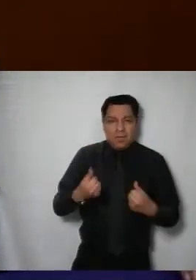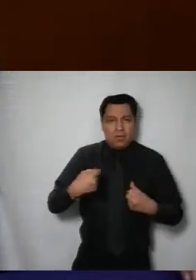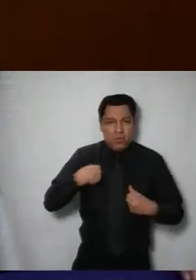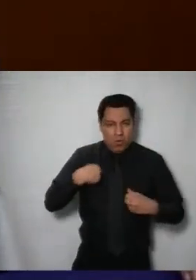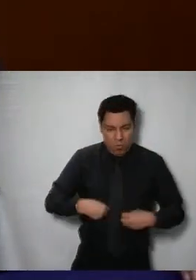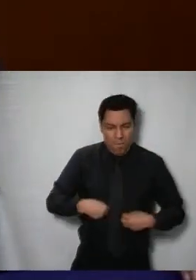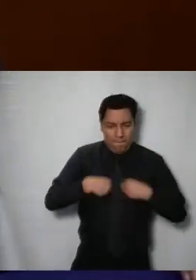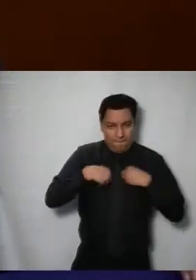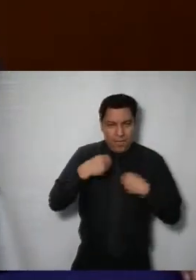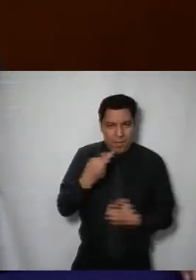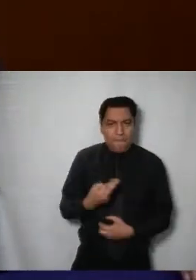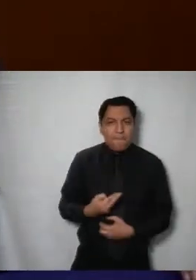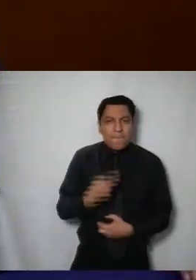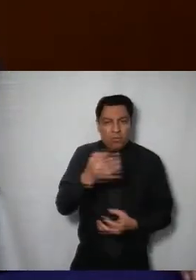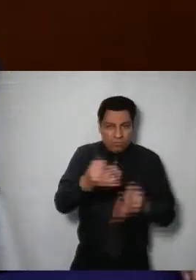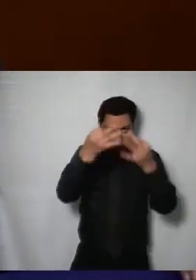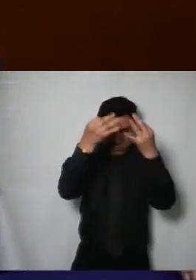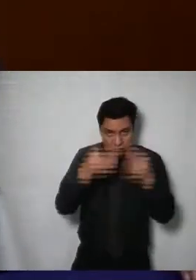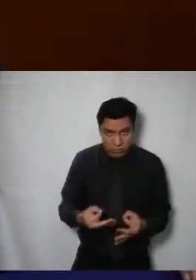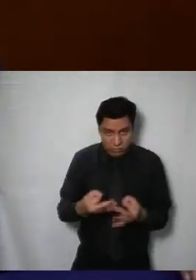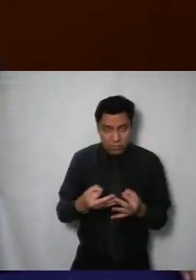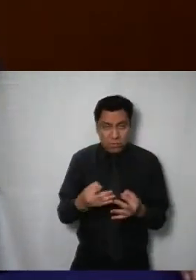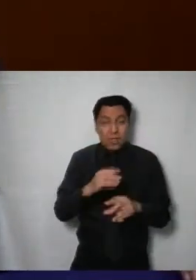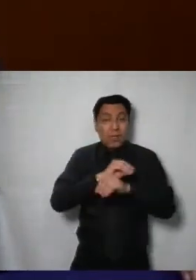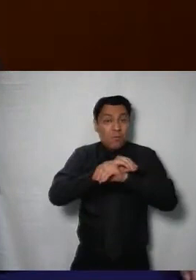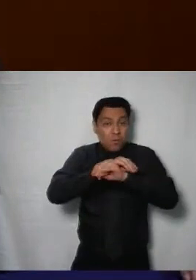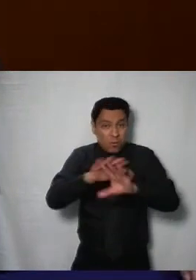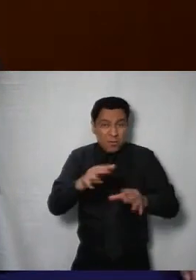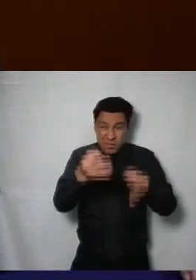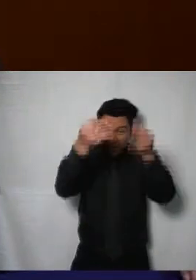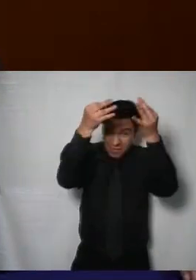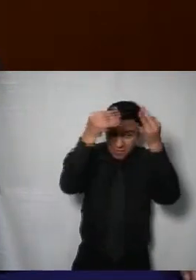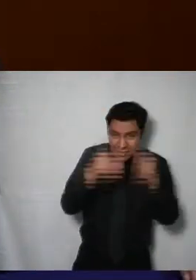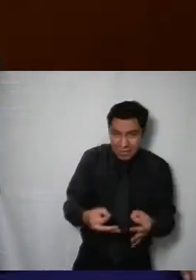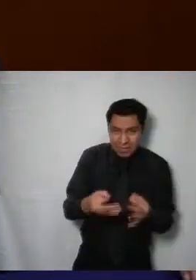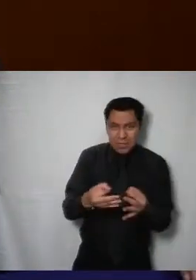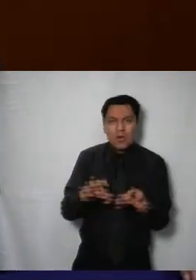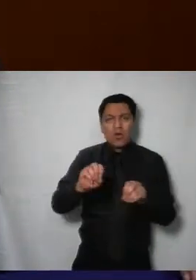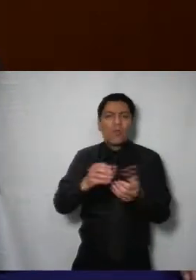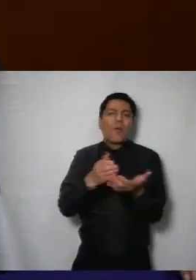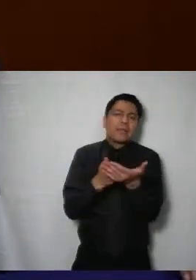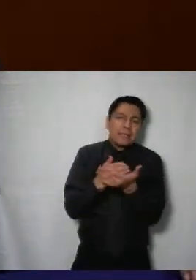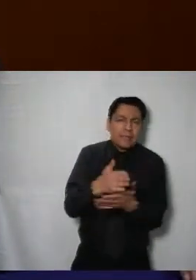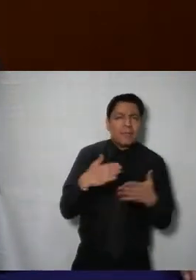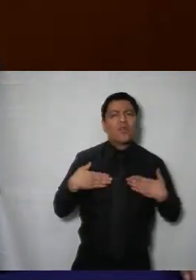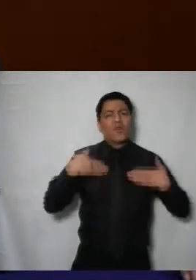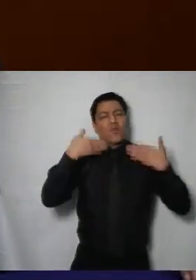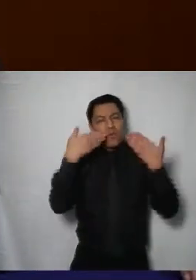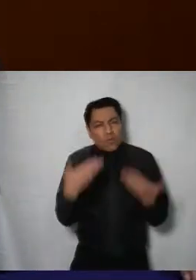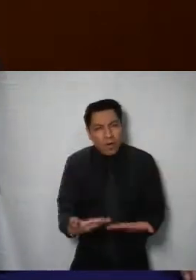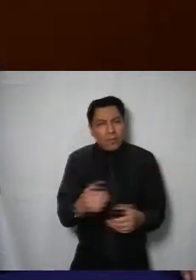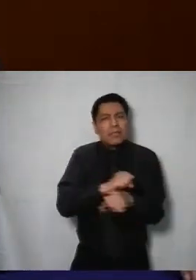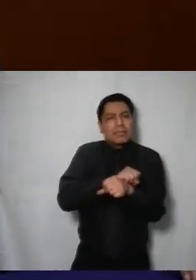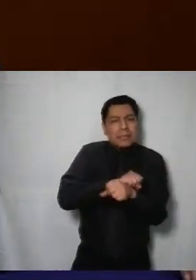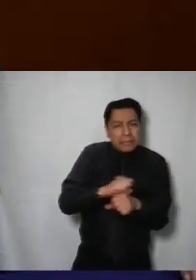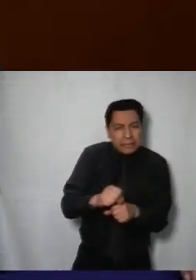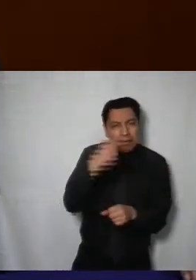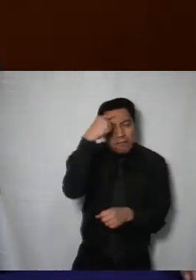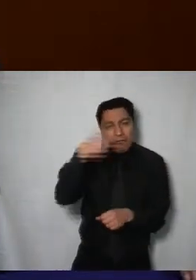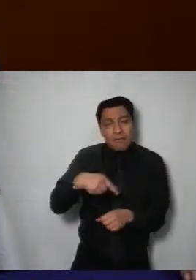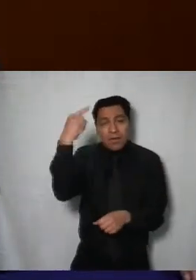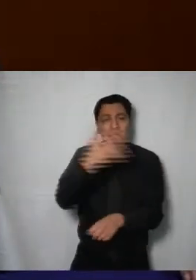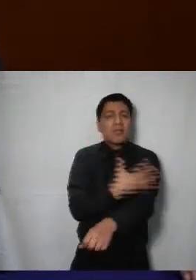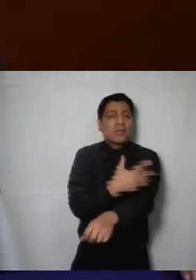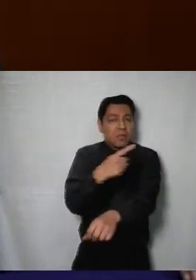para la que la información sea considerada útil y de calidad para la población debe ser accesible confiable comprensible oportuna